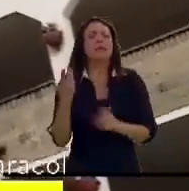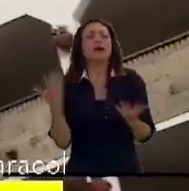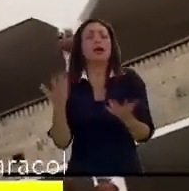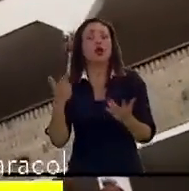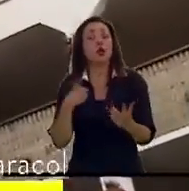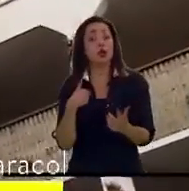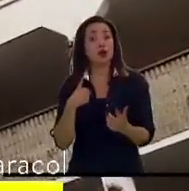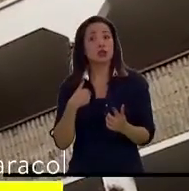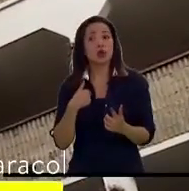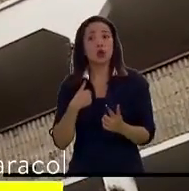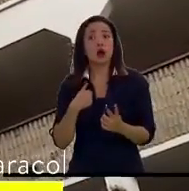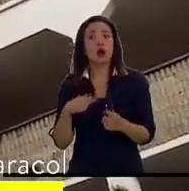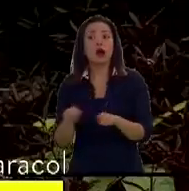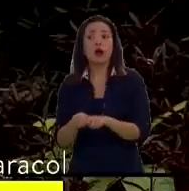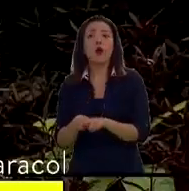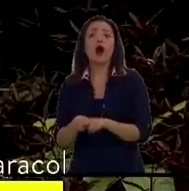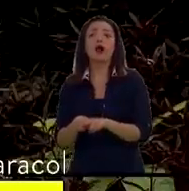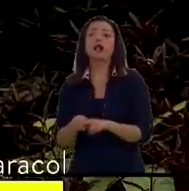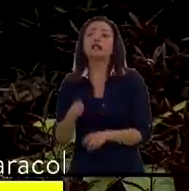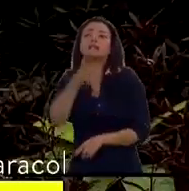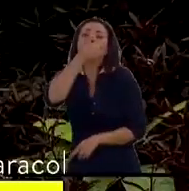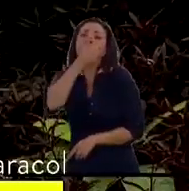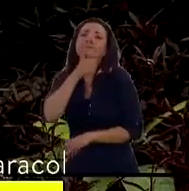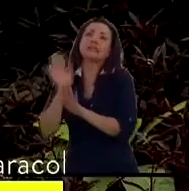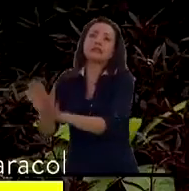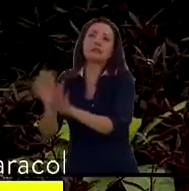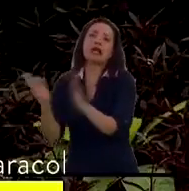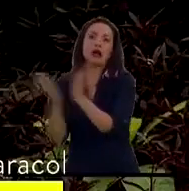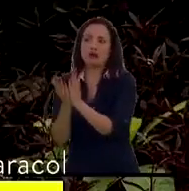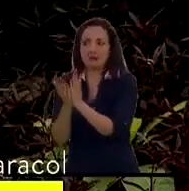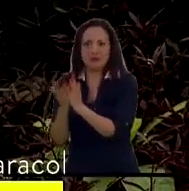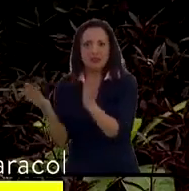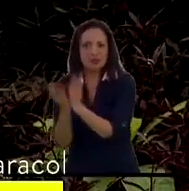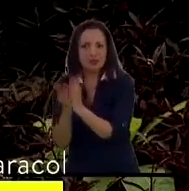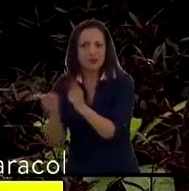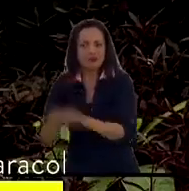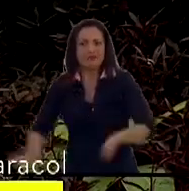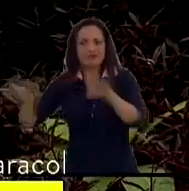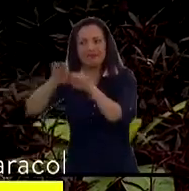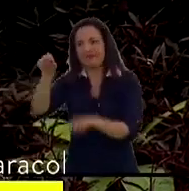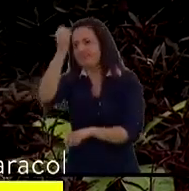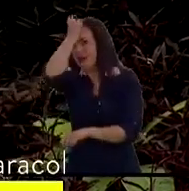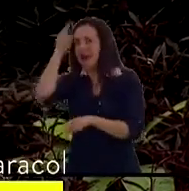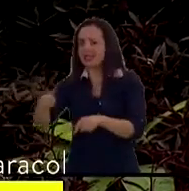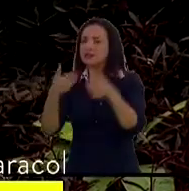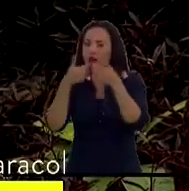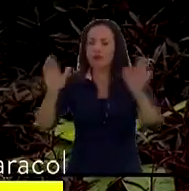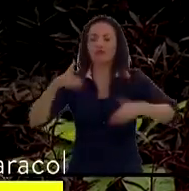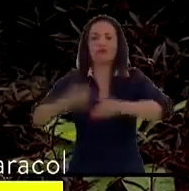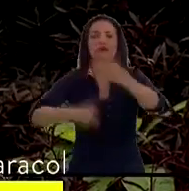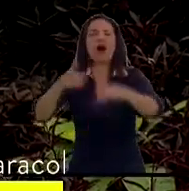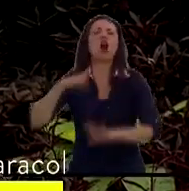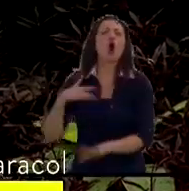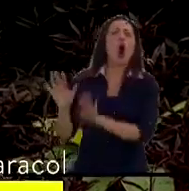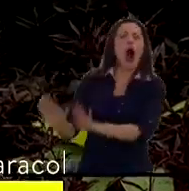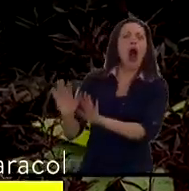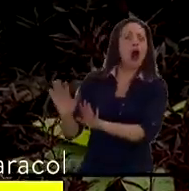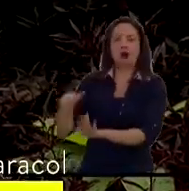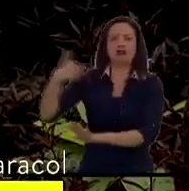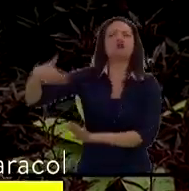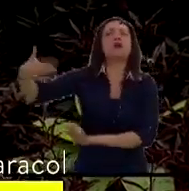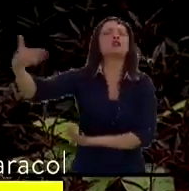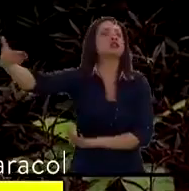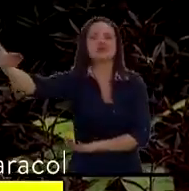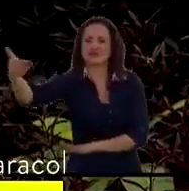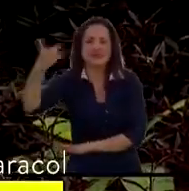es sacrificar el estudio, que es lo que le va abrir puertas al futuro, en aras de decir no, después lo hago. Después, pues sabemos